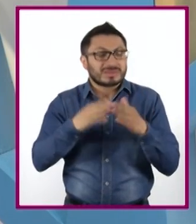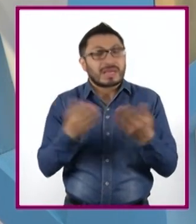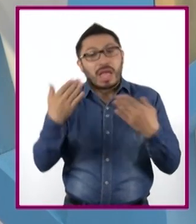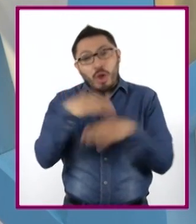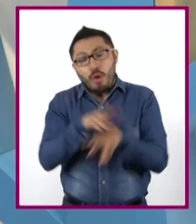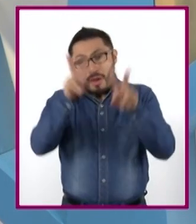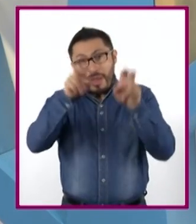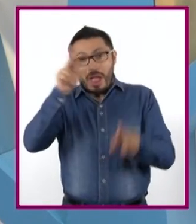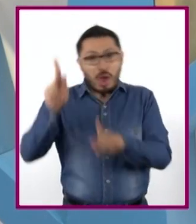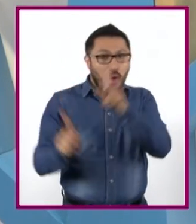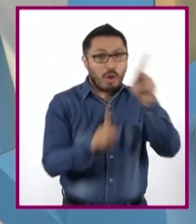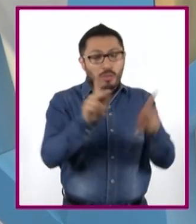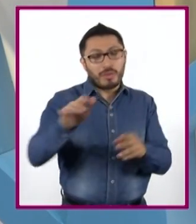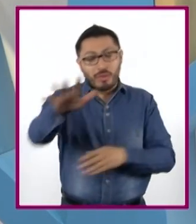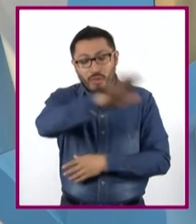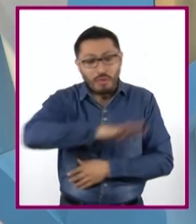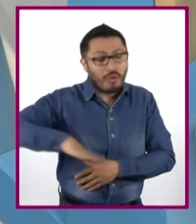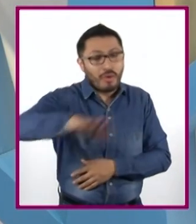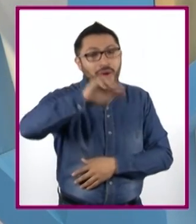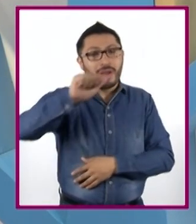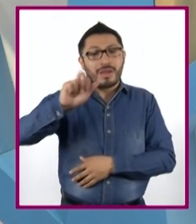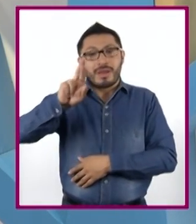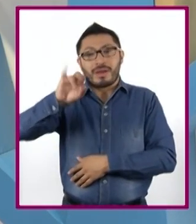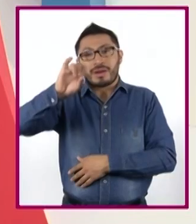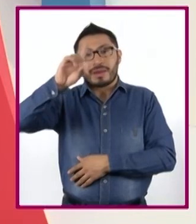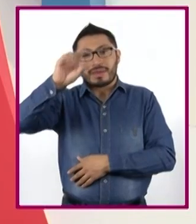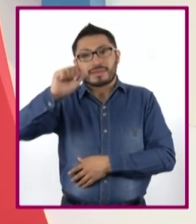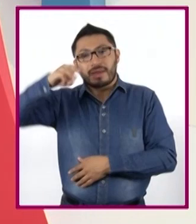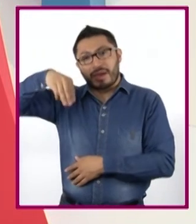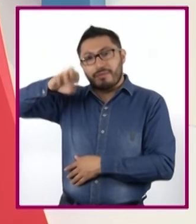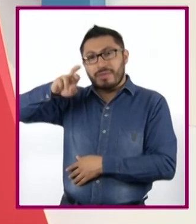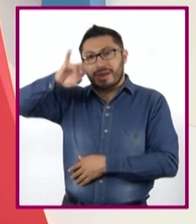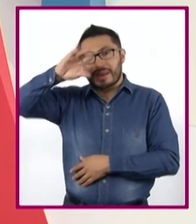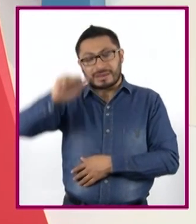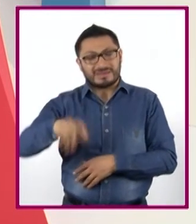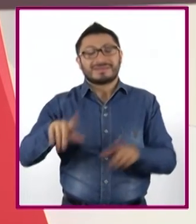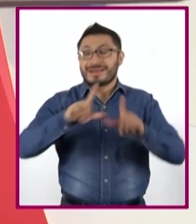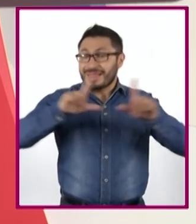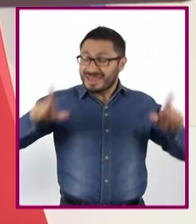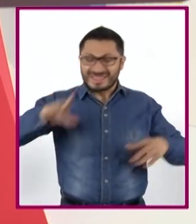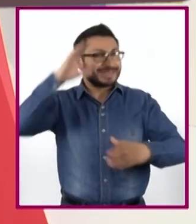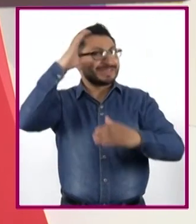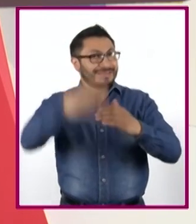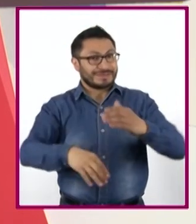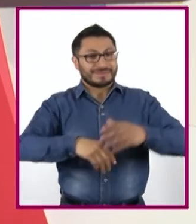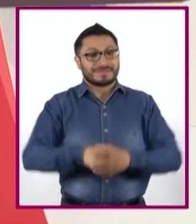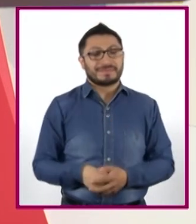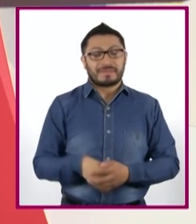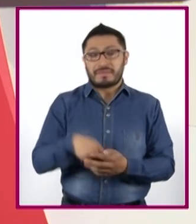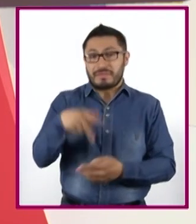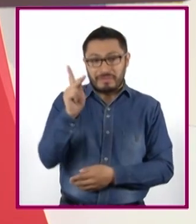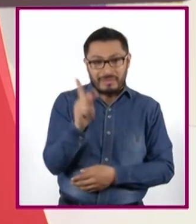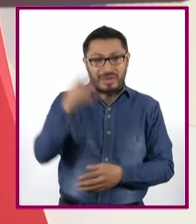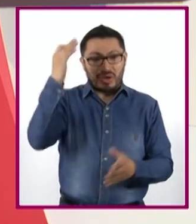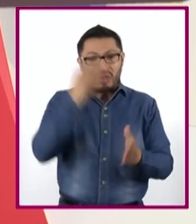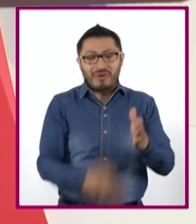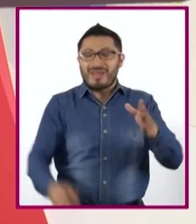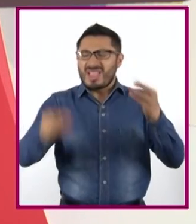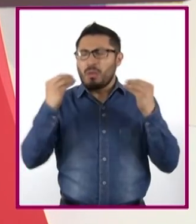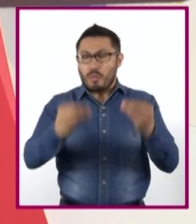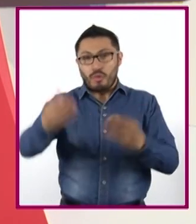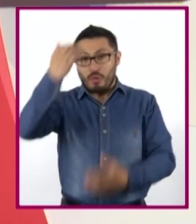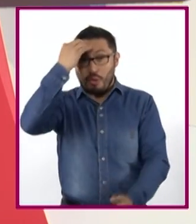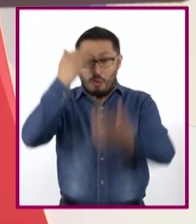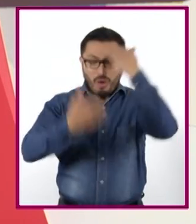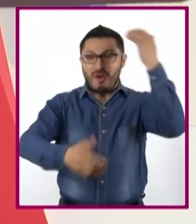pueblos de esta área llamada Aridamérica. ¡Listo! ¡Terminamos! Pero aún nos queda mucho por explorar